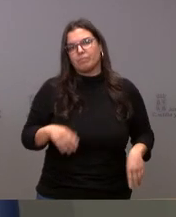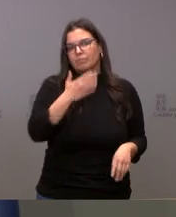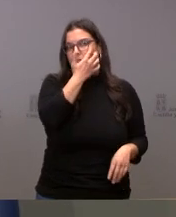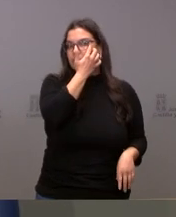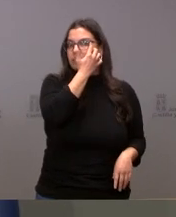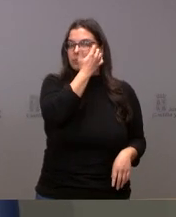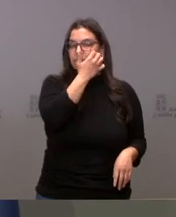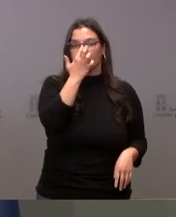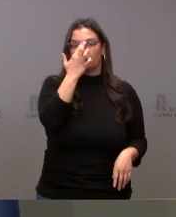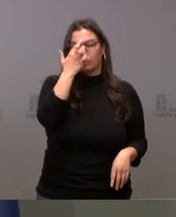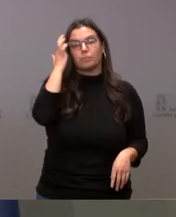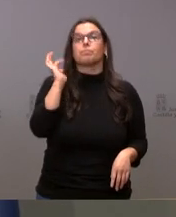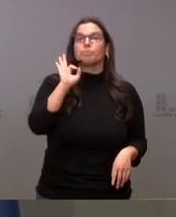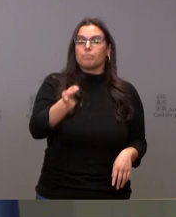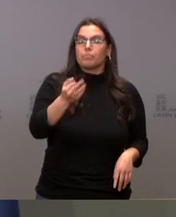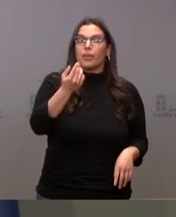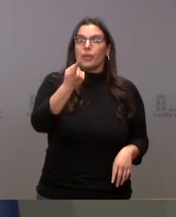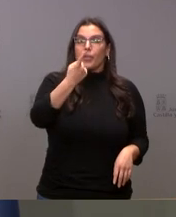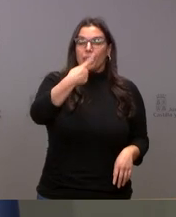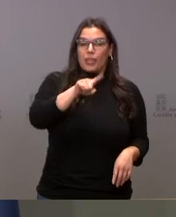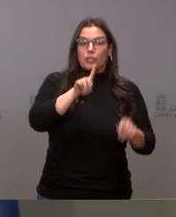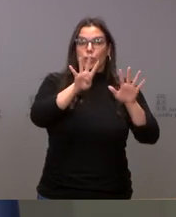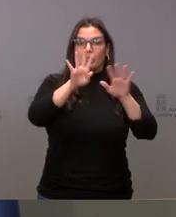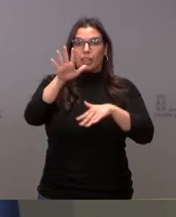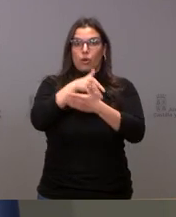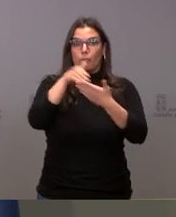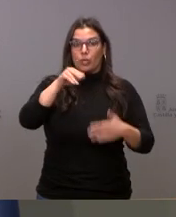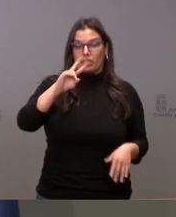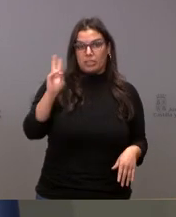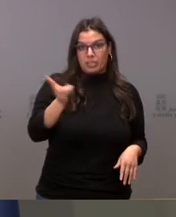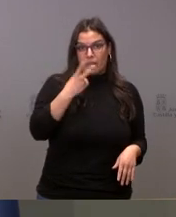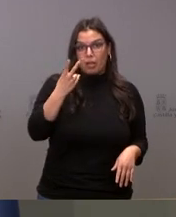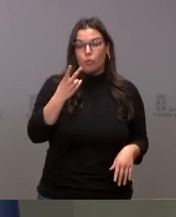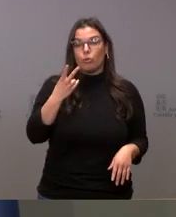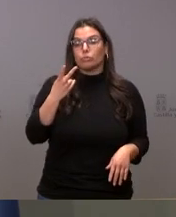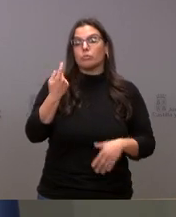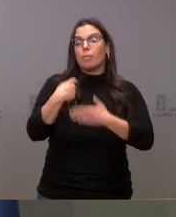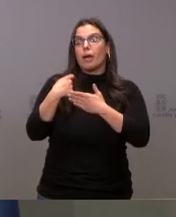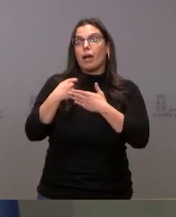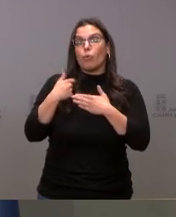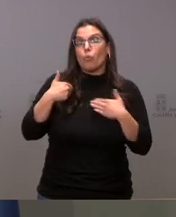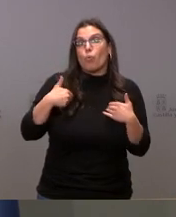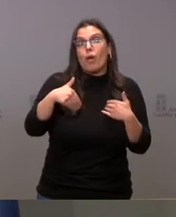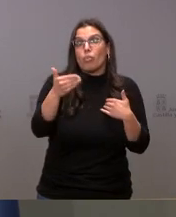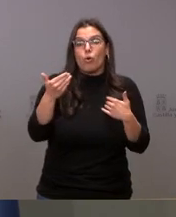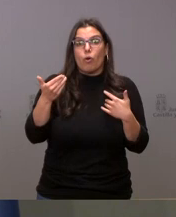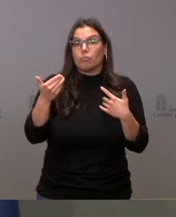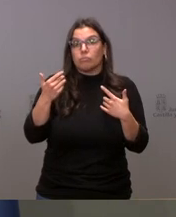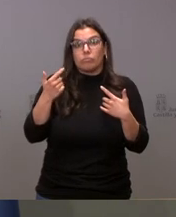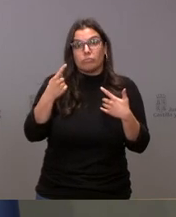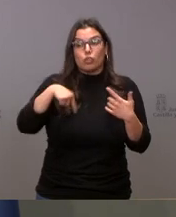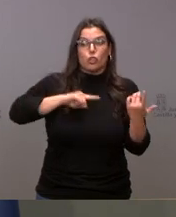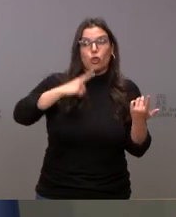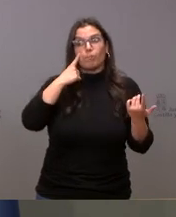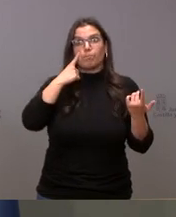Sí, efectivamente, son 195 millones de euros. ¿Cuándo se nos puede pagar? Pues nosotros estamos muy vigilantes